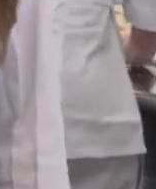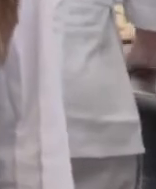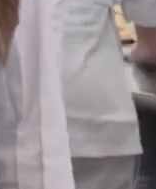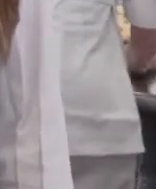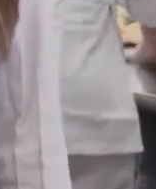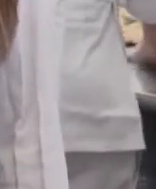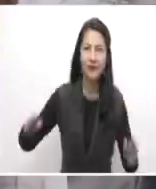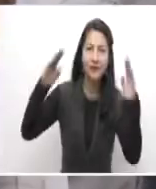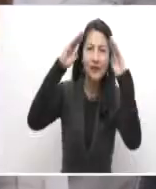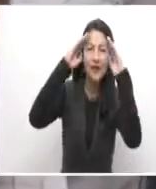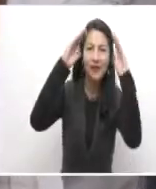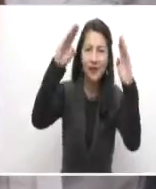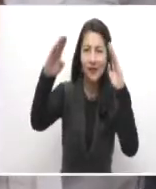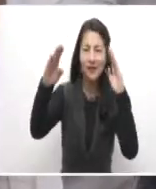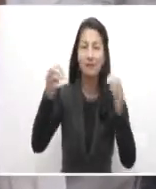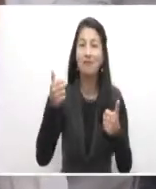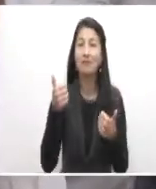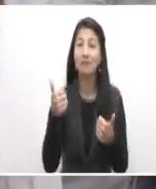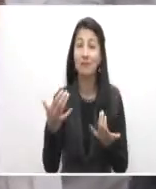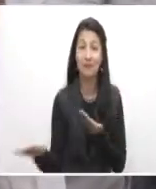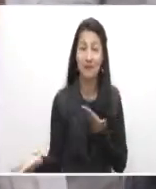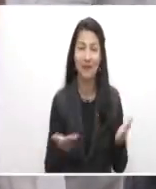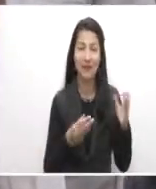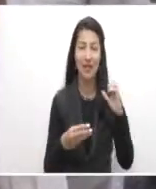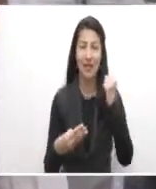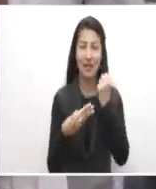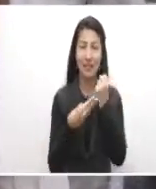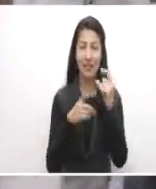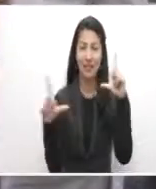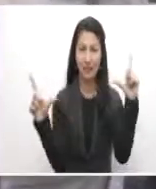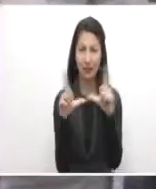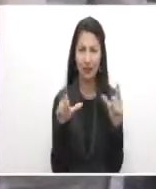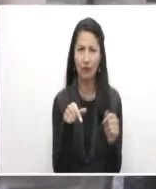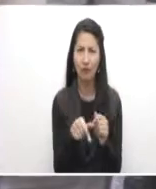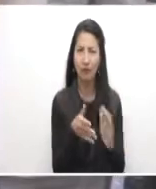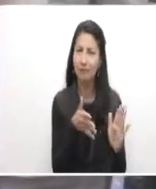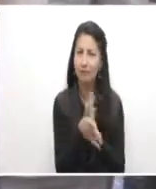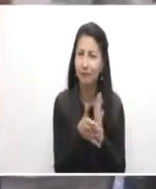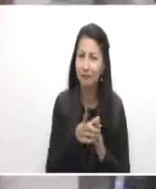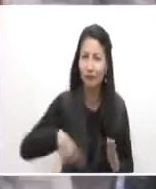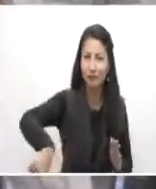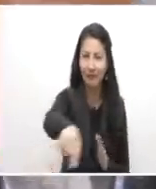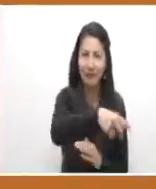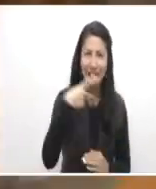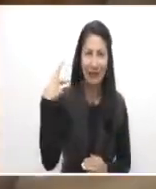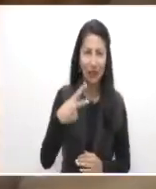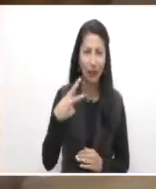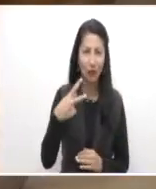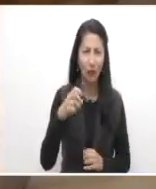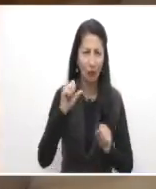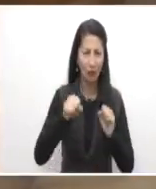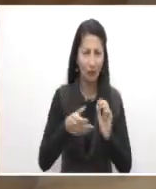Hola, bienvenidos a un nuevo capítulo de Sena TV, el programa con las historias que tú haces posible.